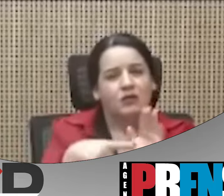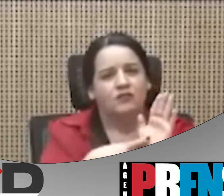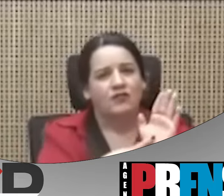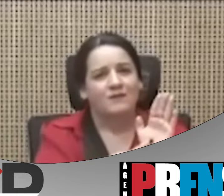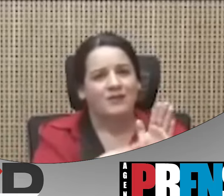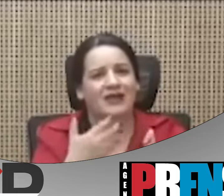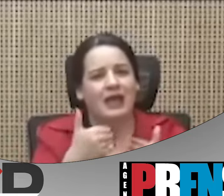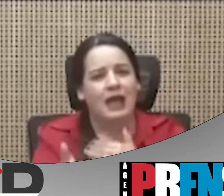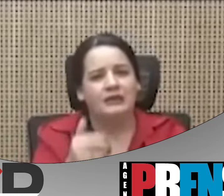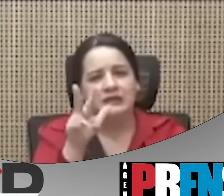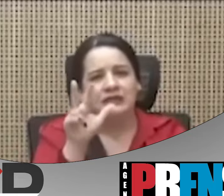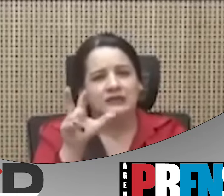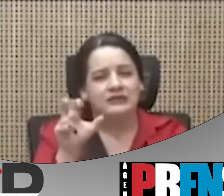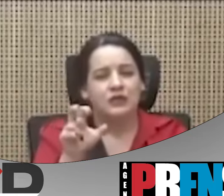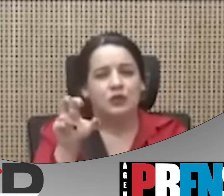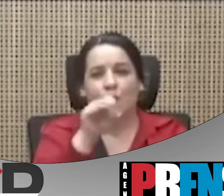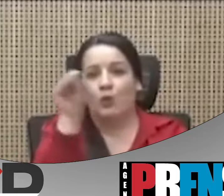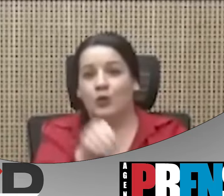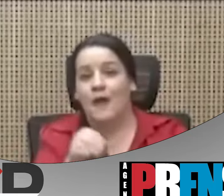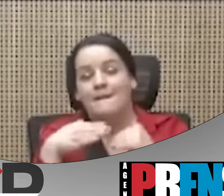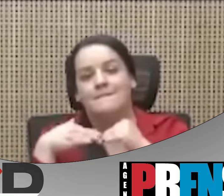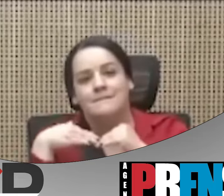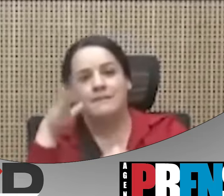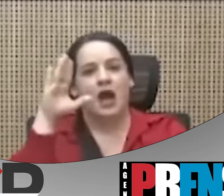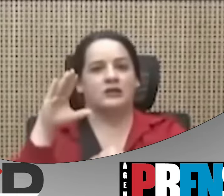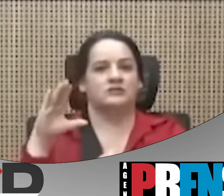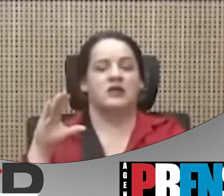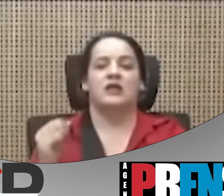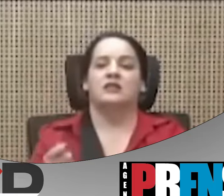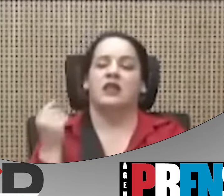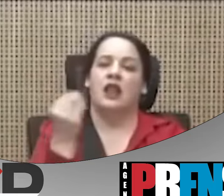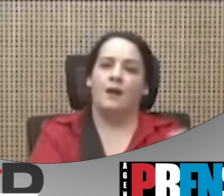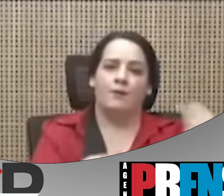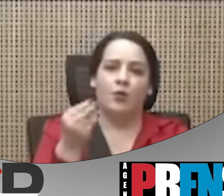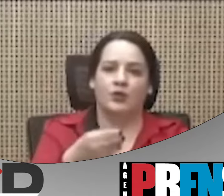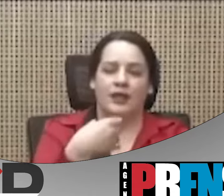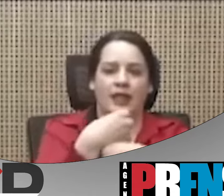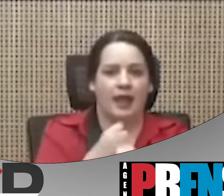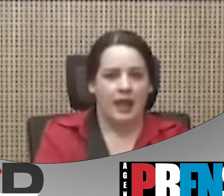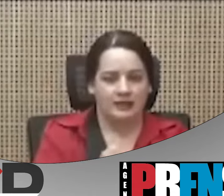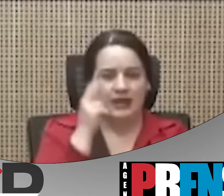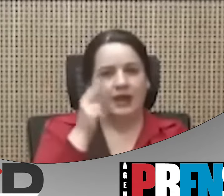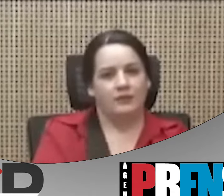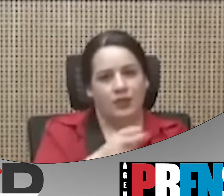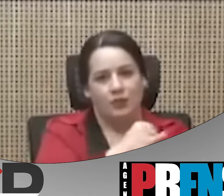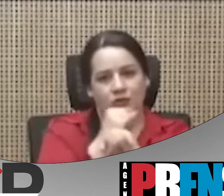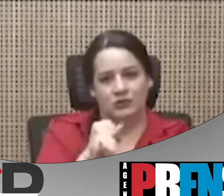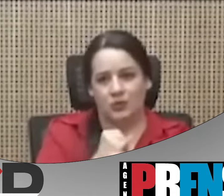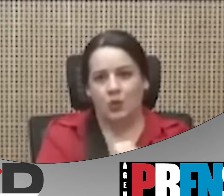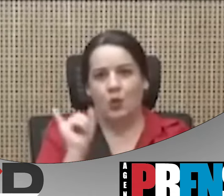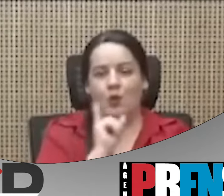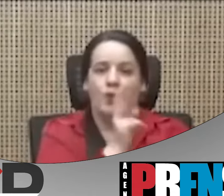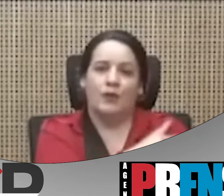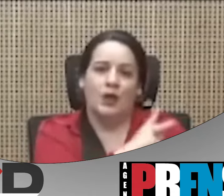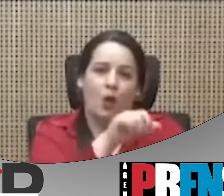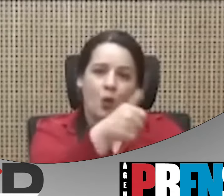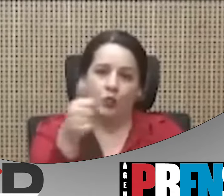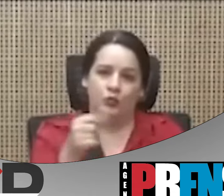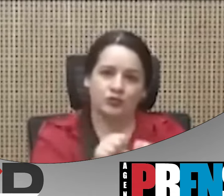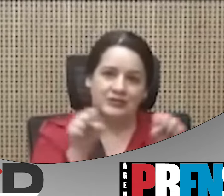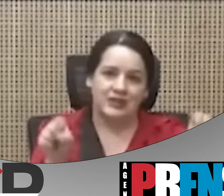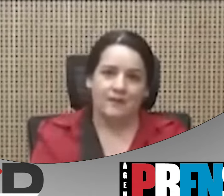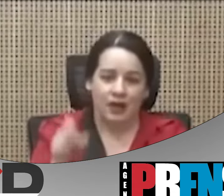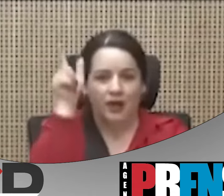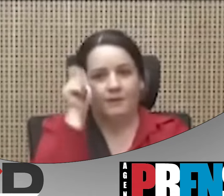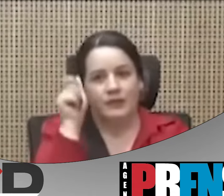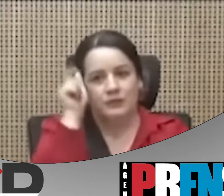300% más del aporte que efectúa el mismo Estado como patrono a otros regímenes de pensiones. Lo cual crea,